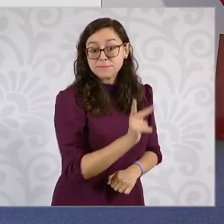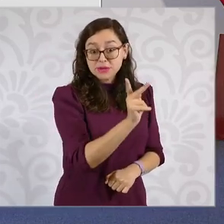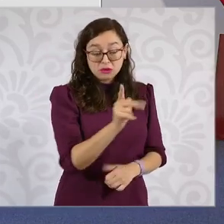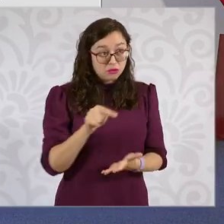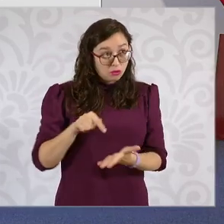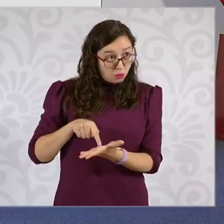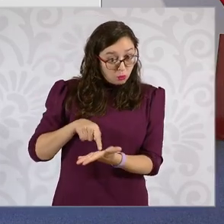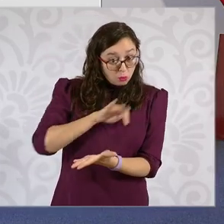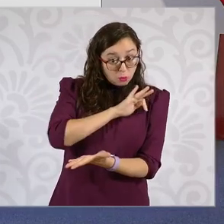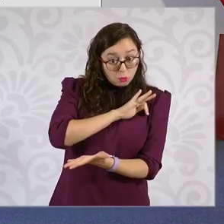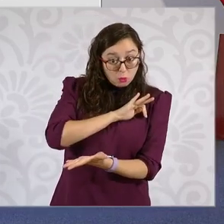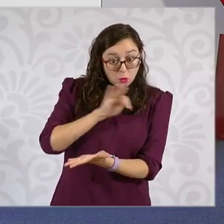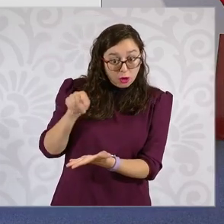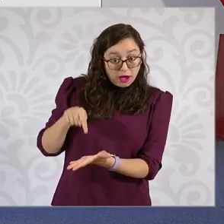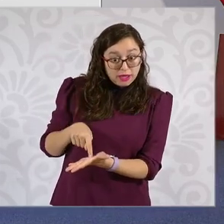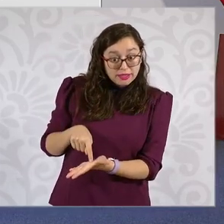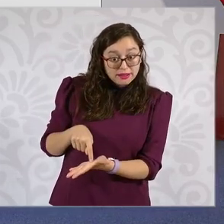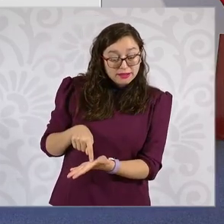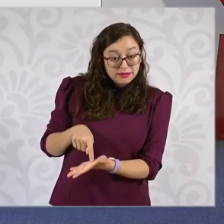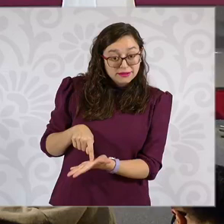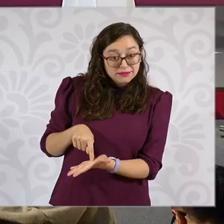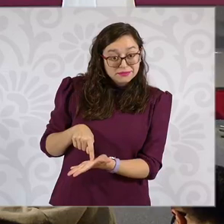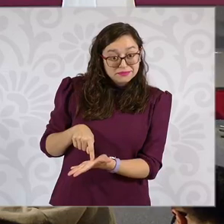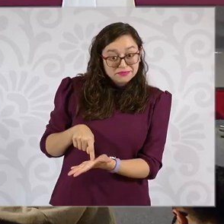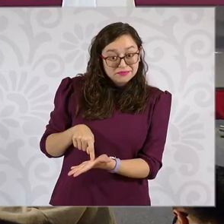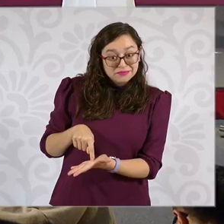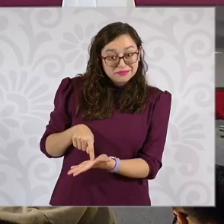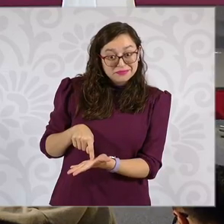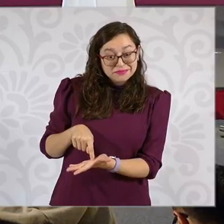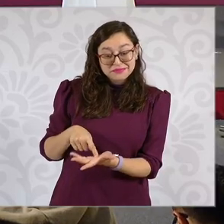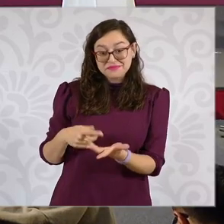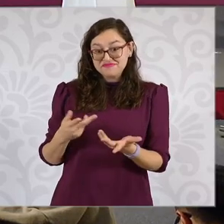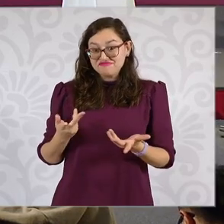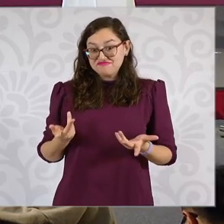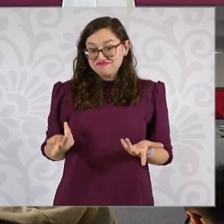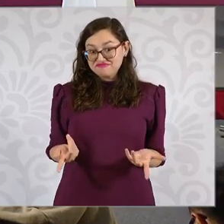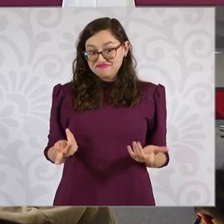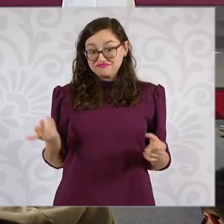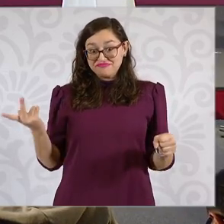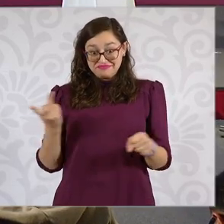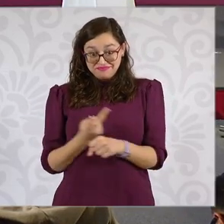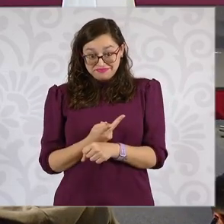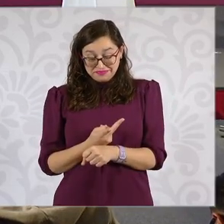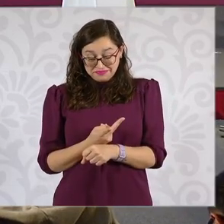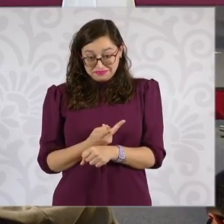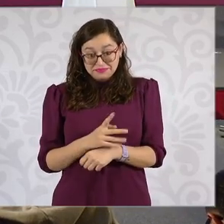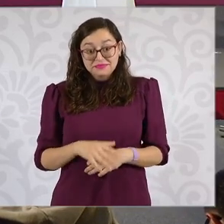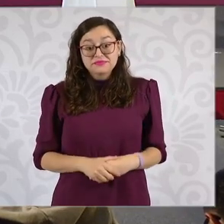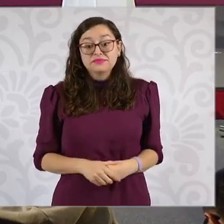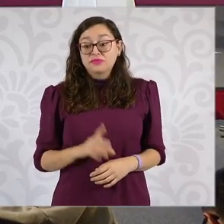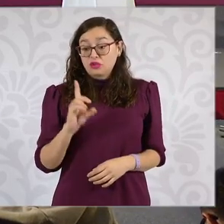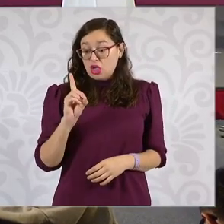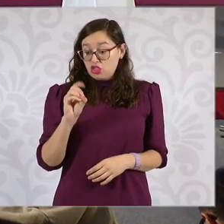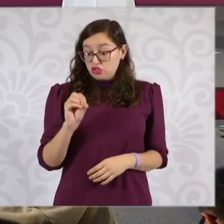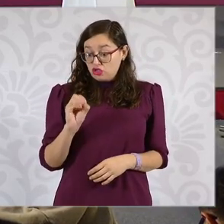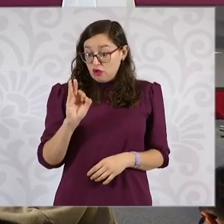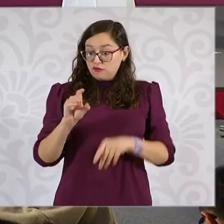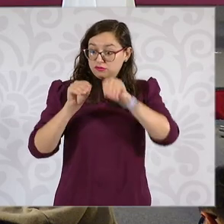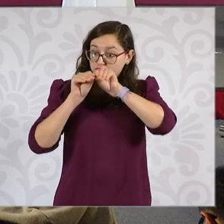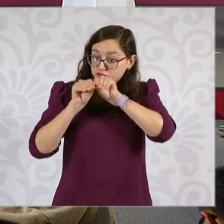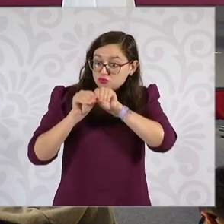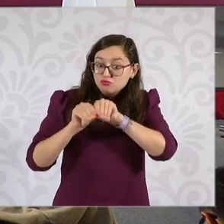cuando envía el legislativo al entonces presidente Andrés Manuel López Obrador,